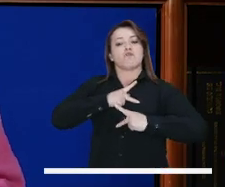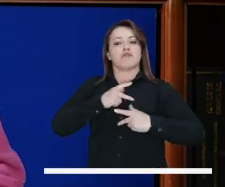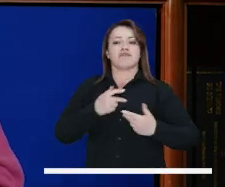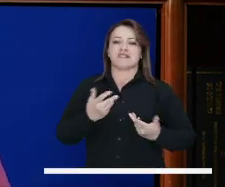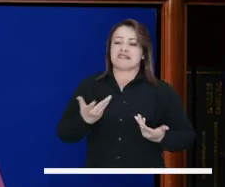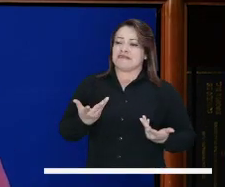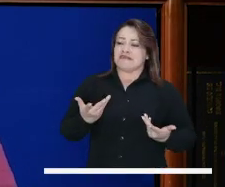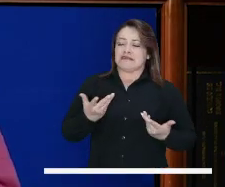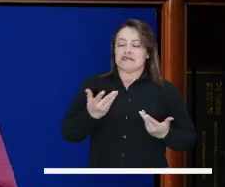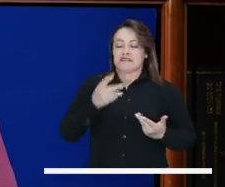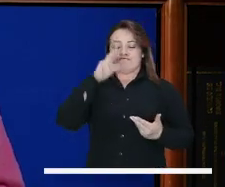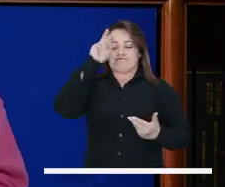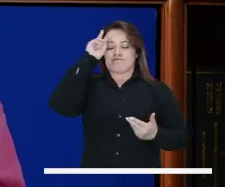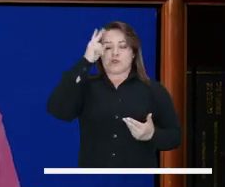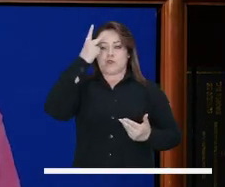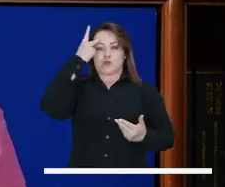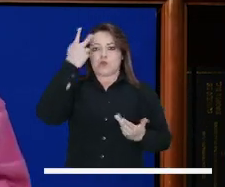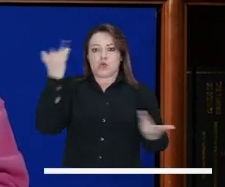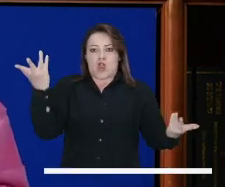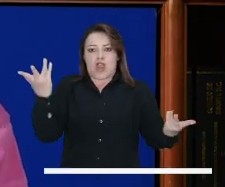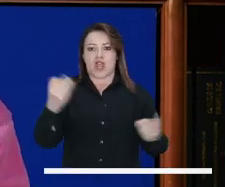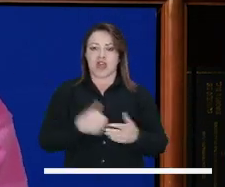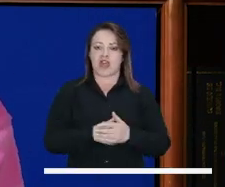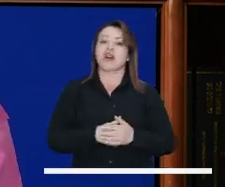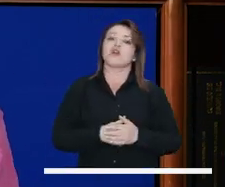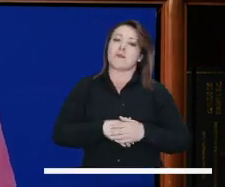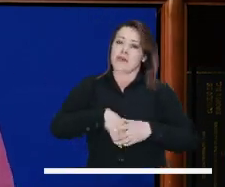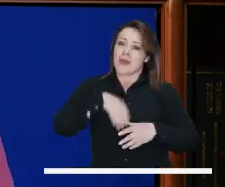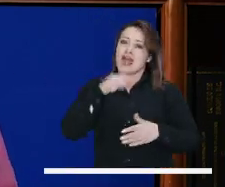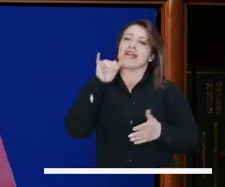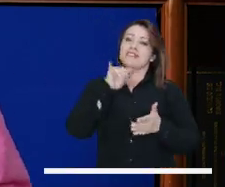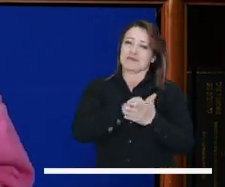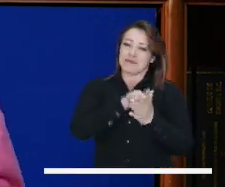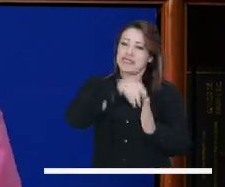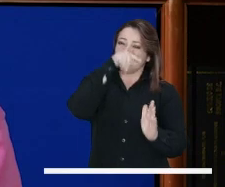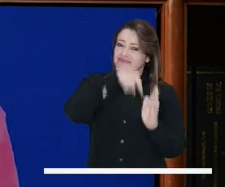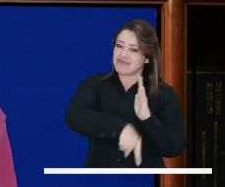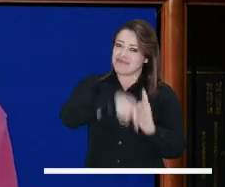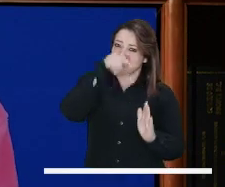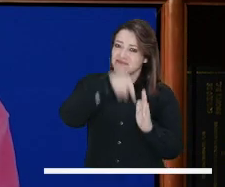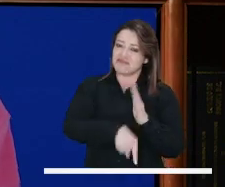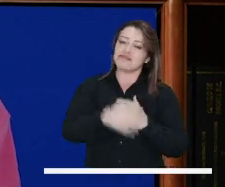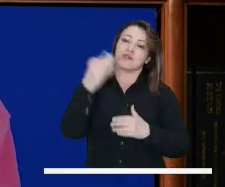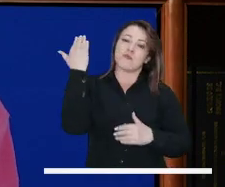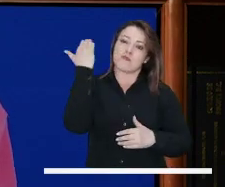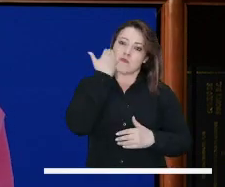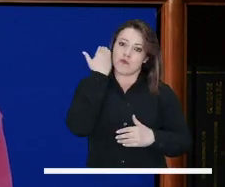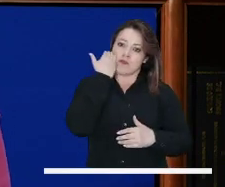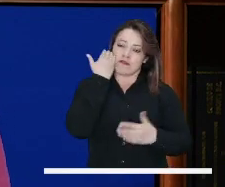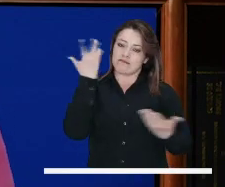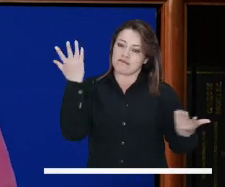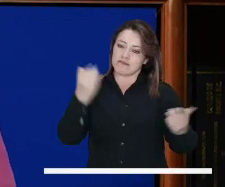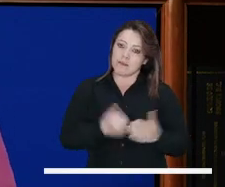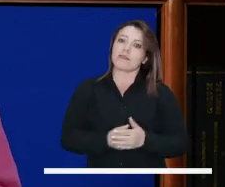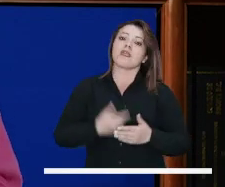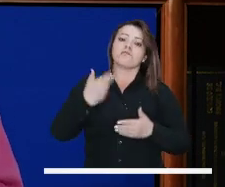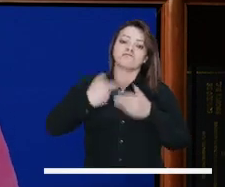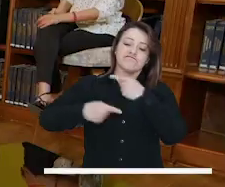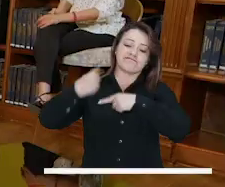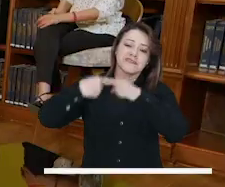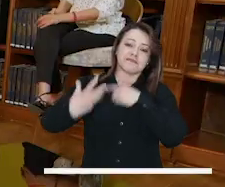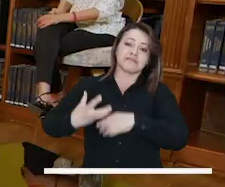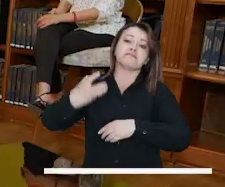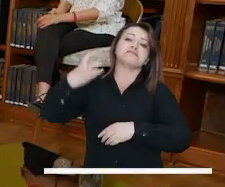mujeres, les pertenece, por ejemplo, a sus parejas o a sus exparejas, que es donde se presenta buena parte de estos casos. Entonces,